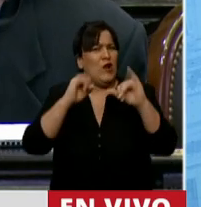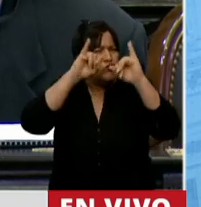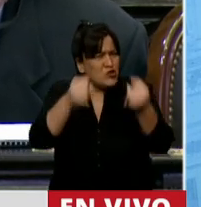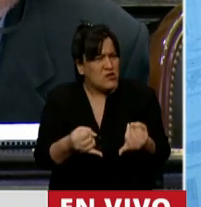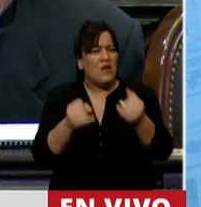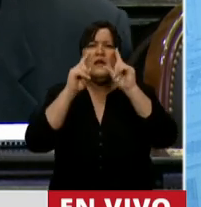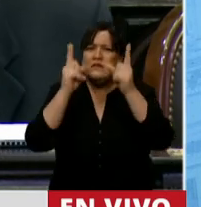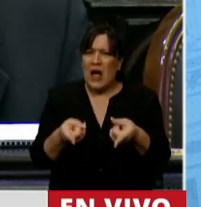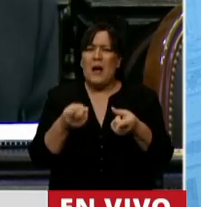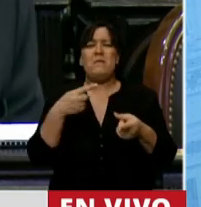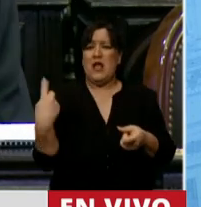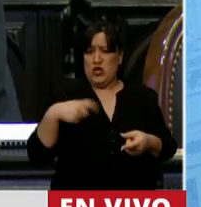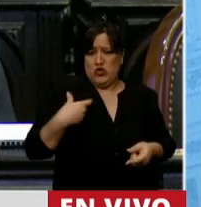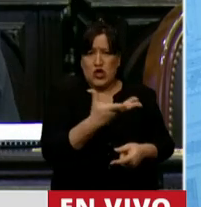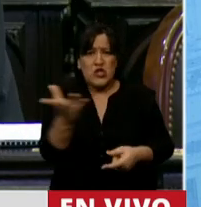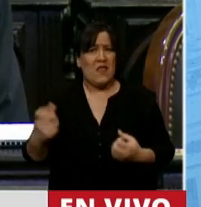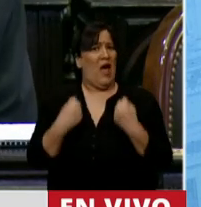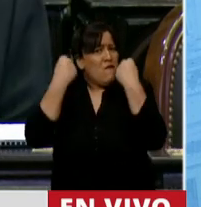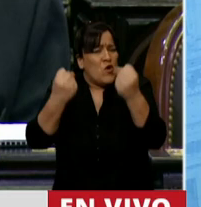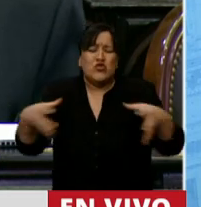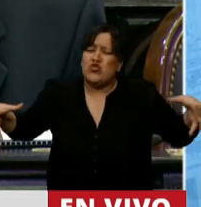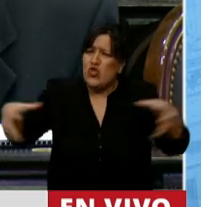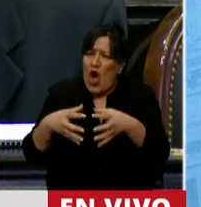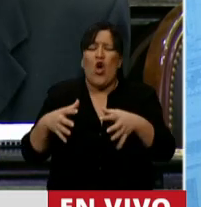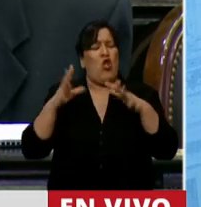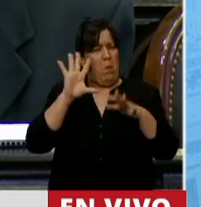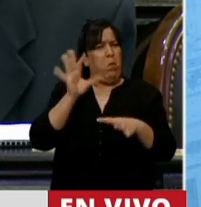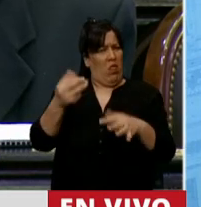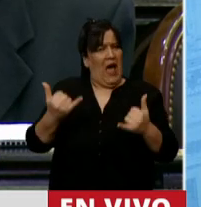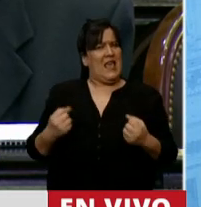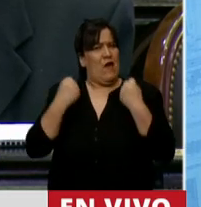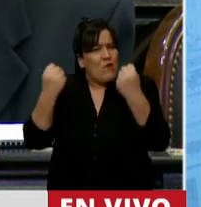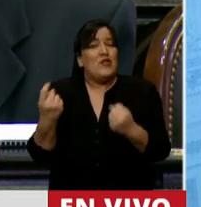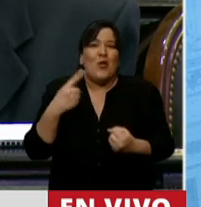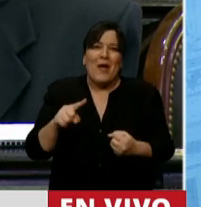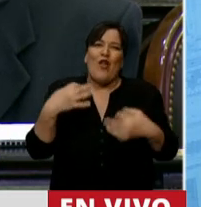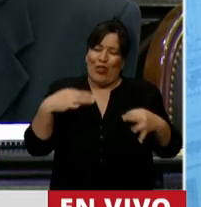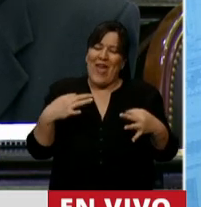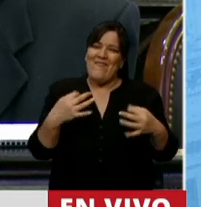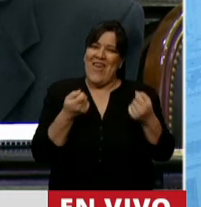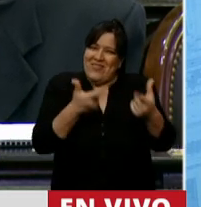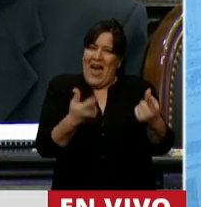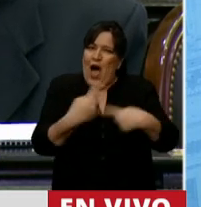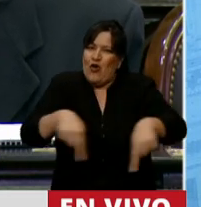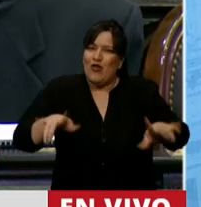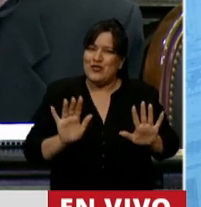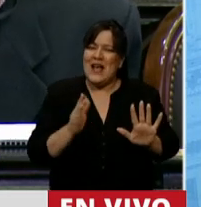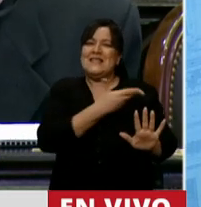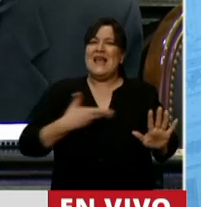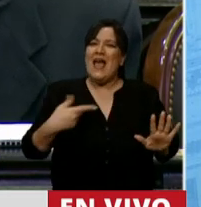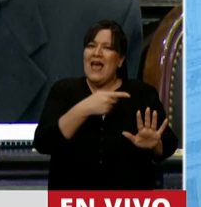esfuerzo de la sociedad en su conjunto es enorme y requiere de gestos, requiere de actitudes